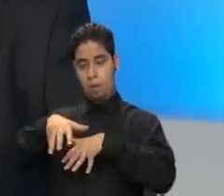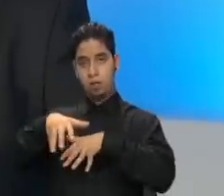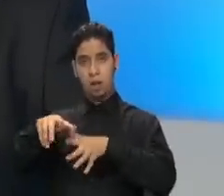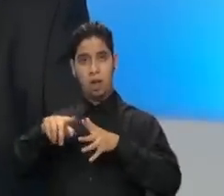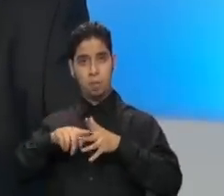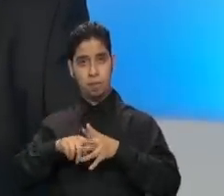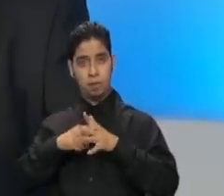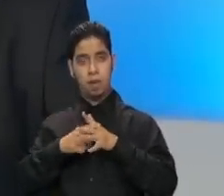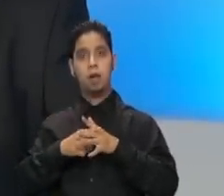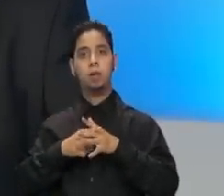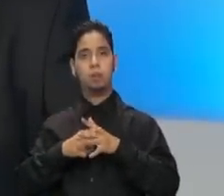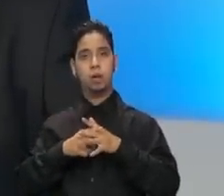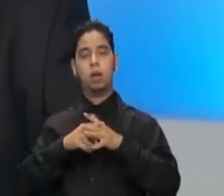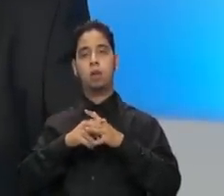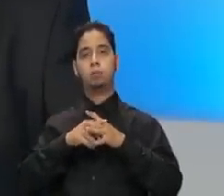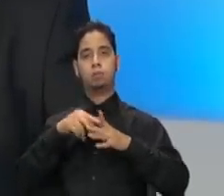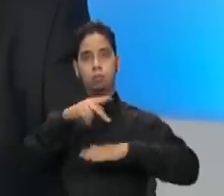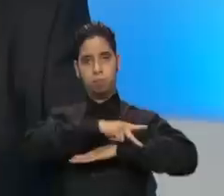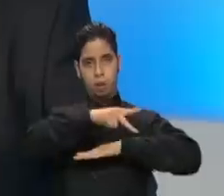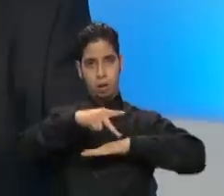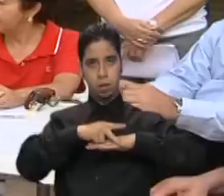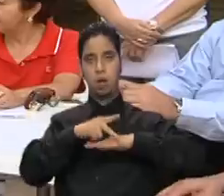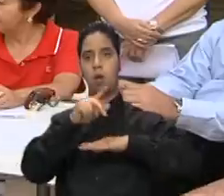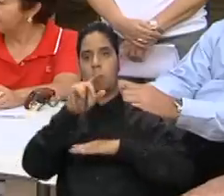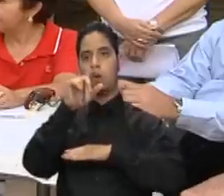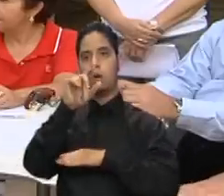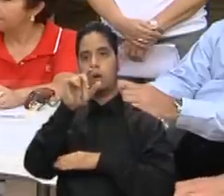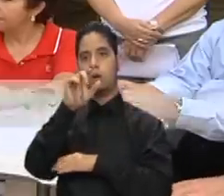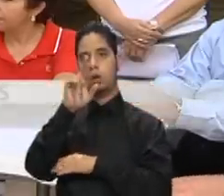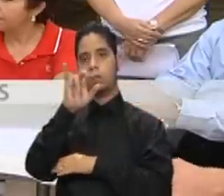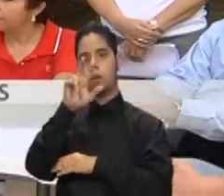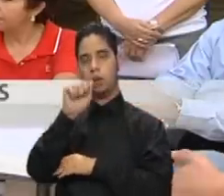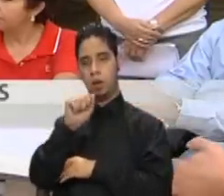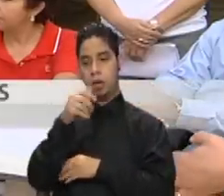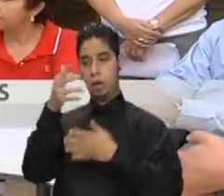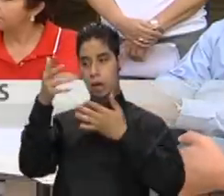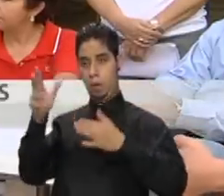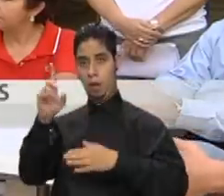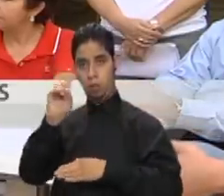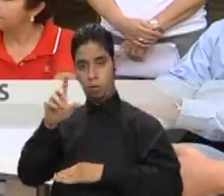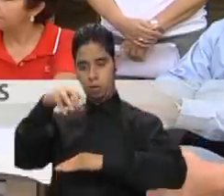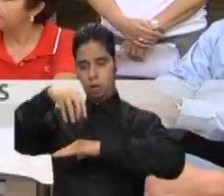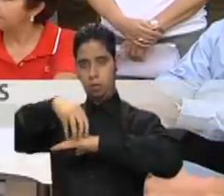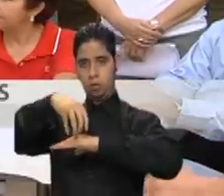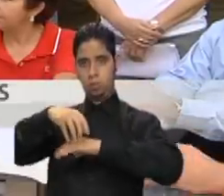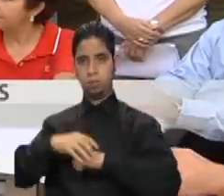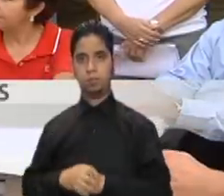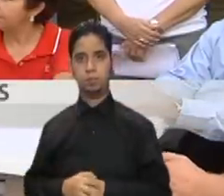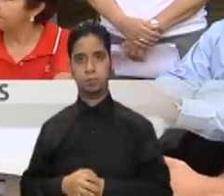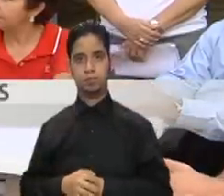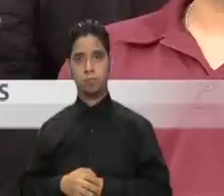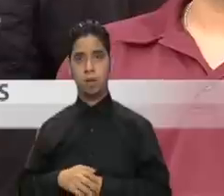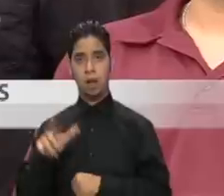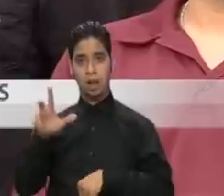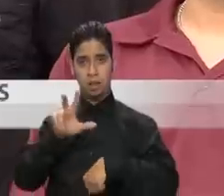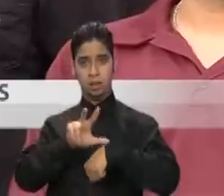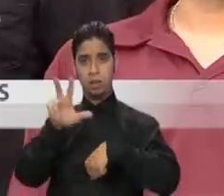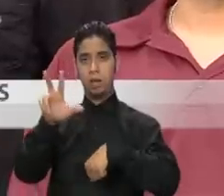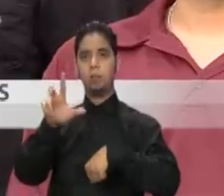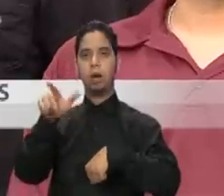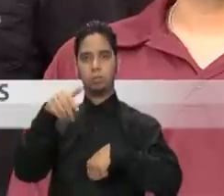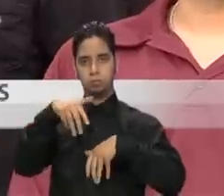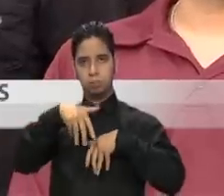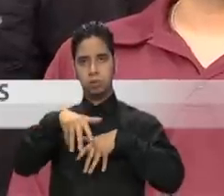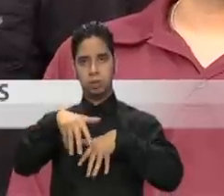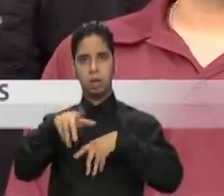en San Juan y culminará en el Capitolio Será este viernes a partir de las 3 de la tarde cuando múltiples organizaciones marchen